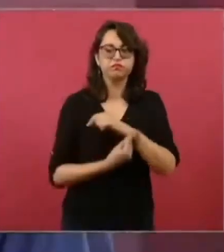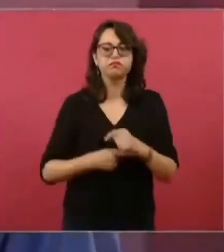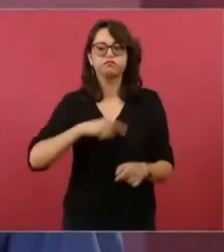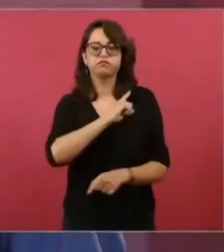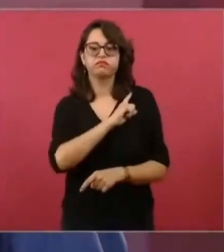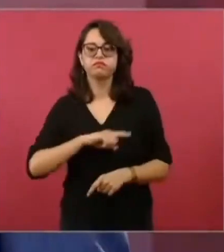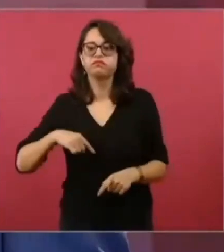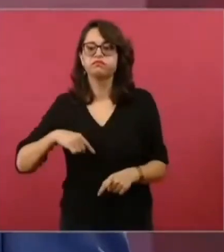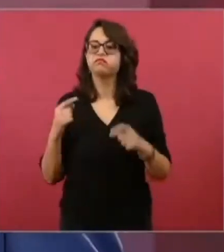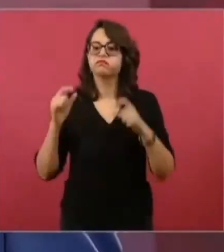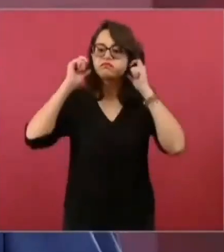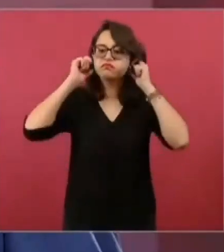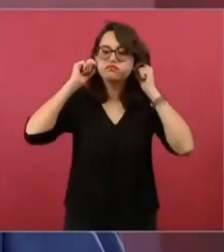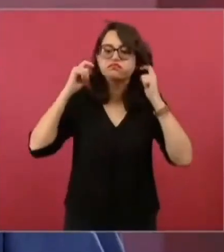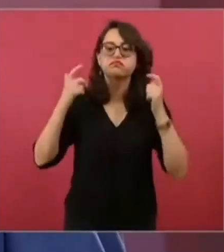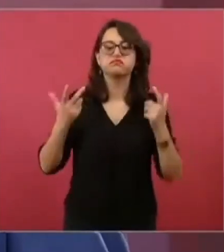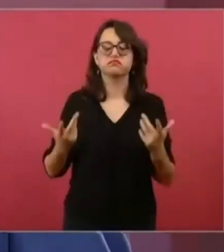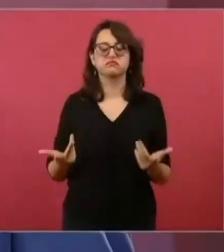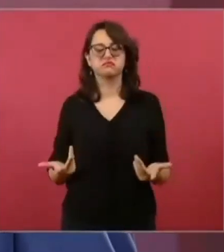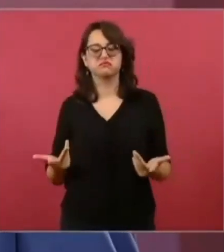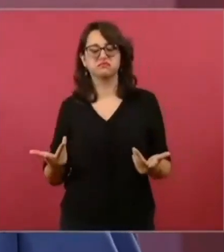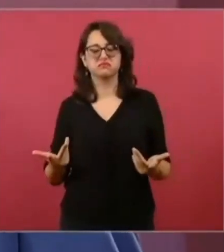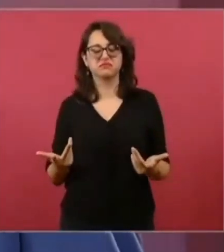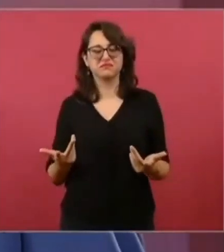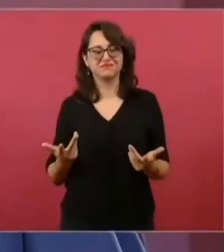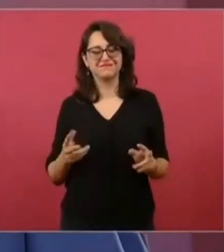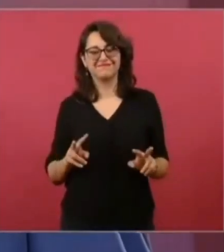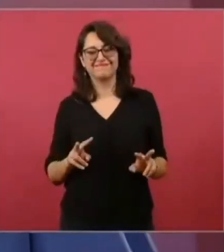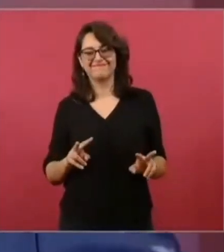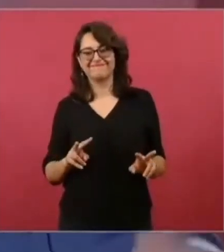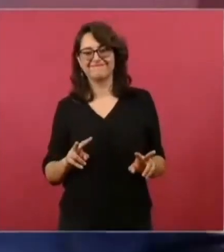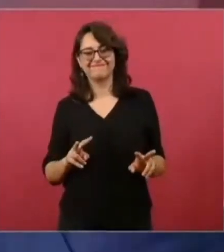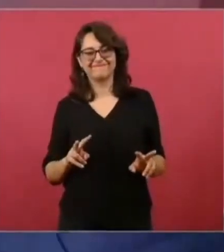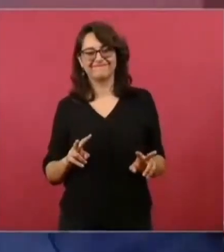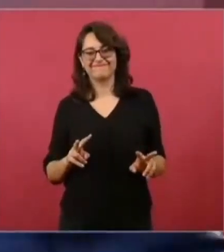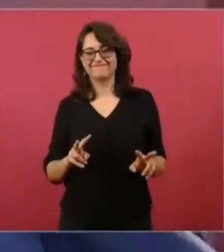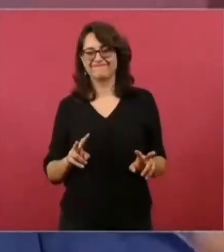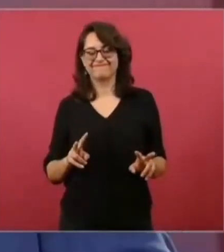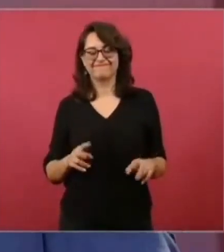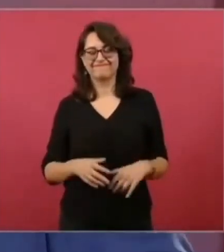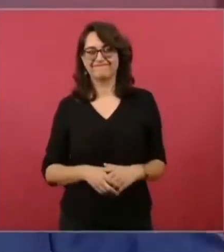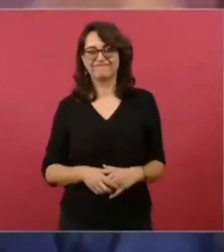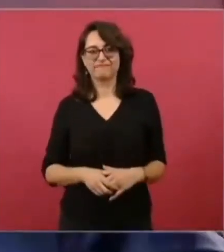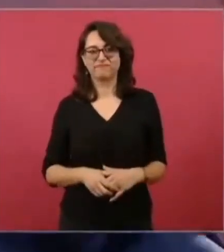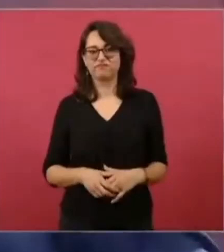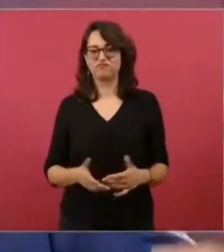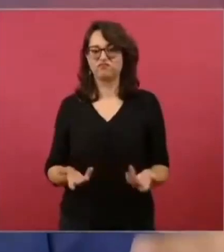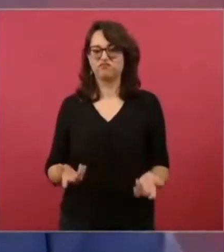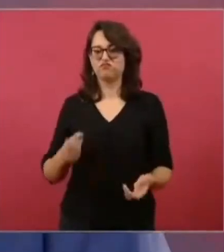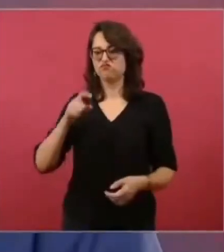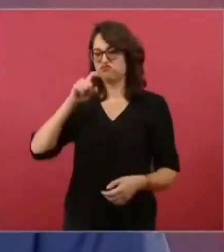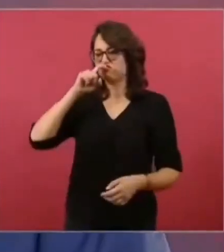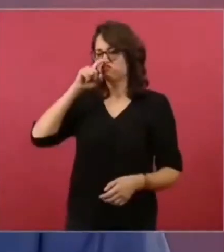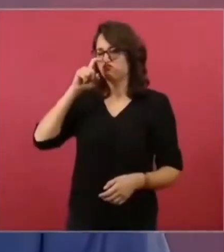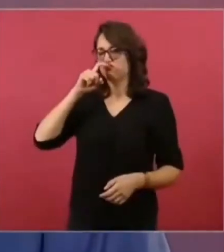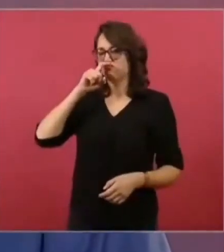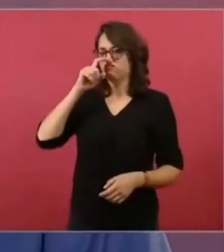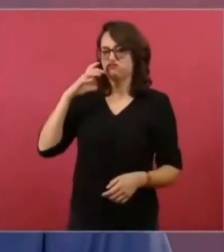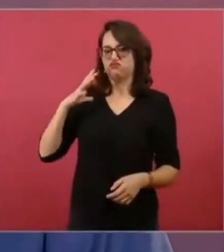el poder o la prepotencia.